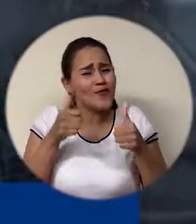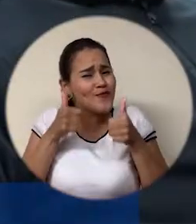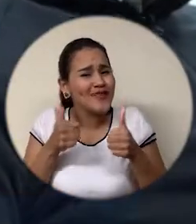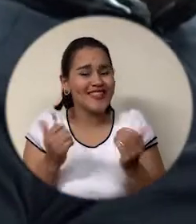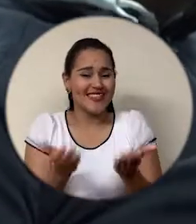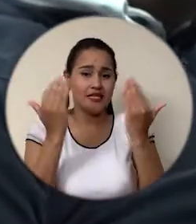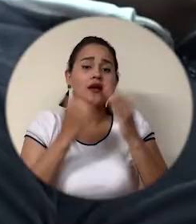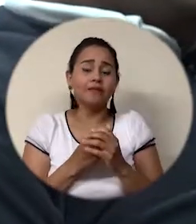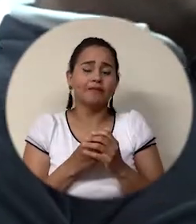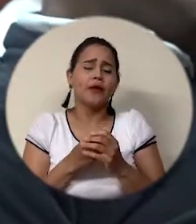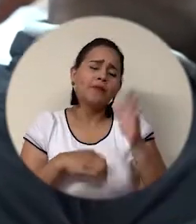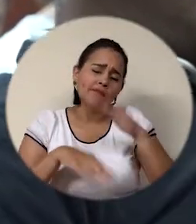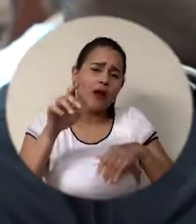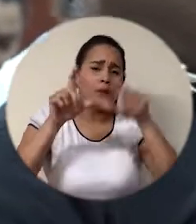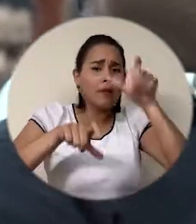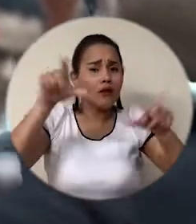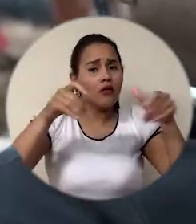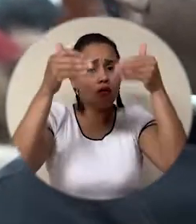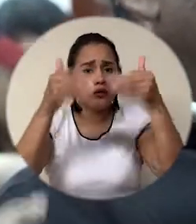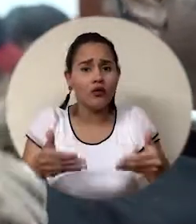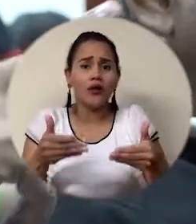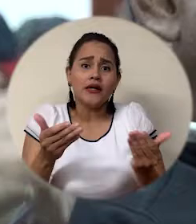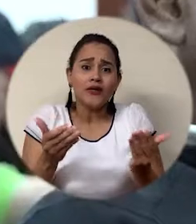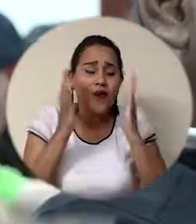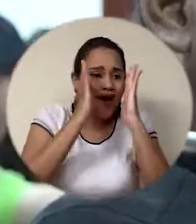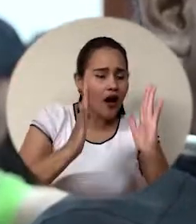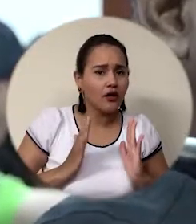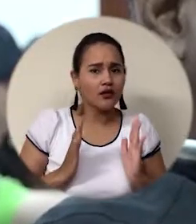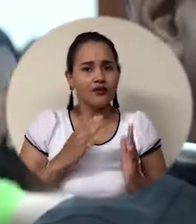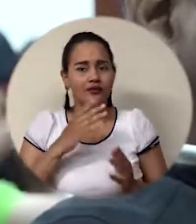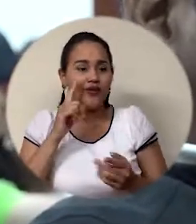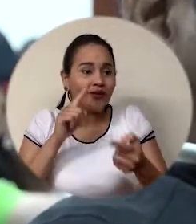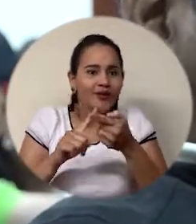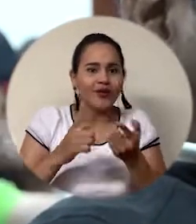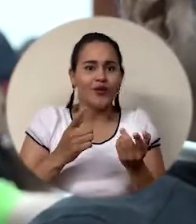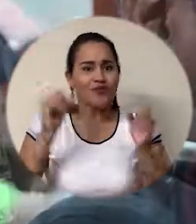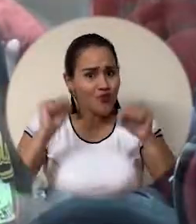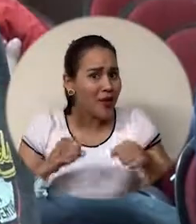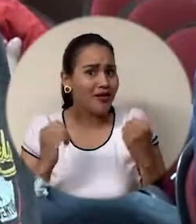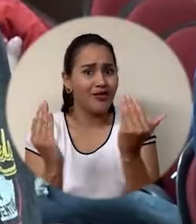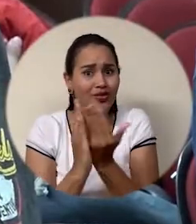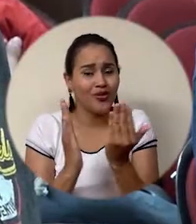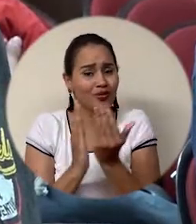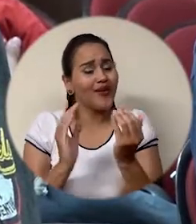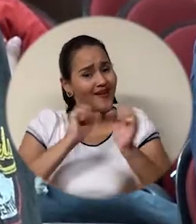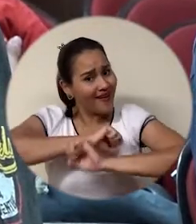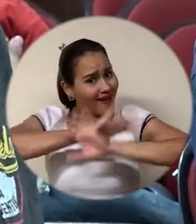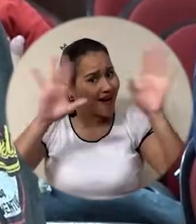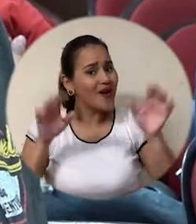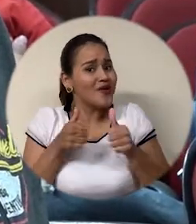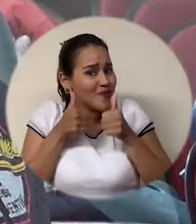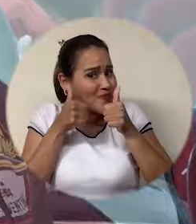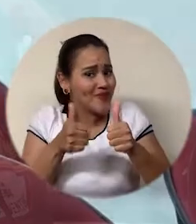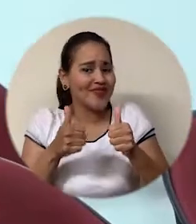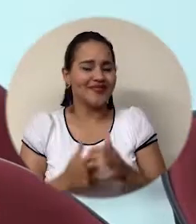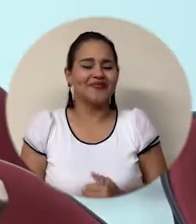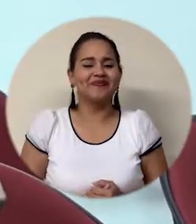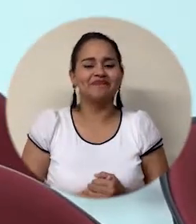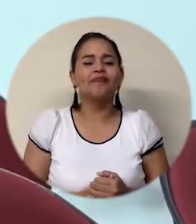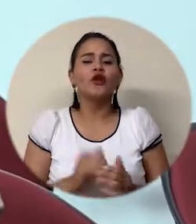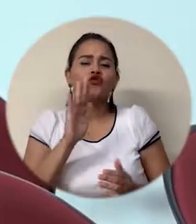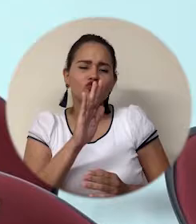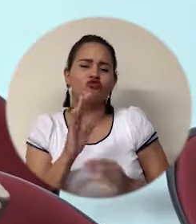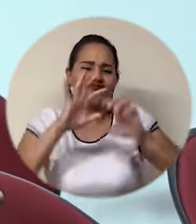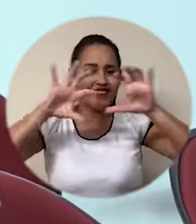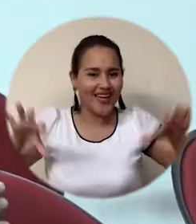mejoramiento. Le ha permitido a muchas personas con discapacidad el beneficio de tener una educación superior buena